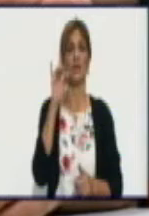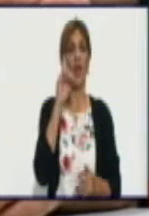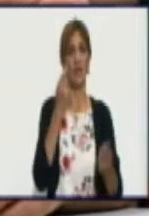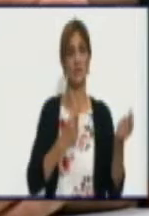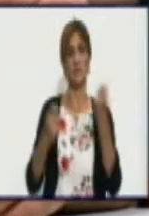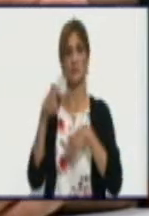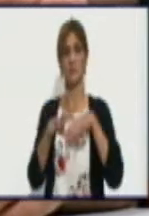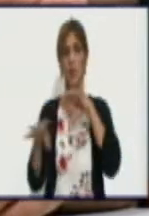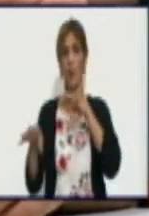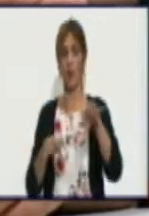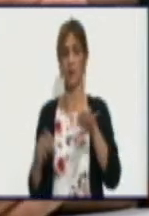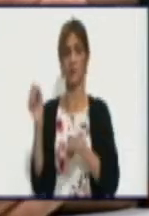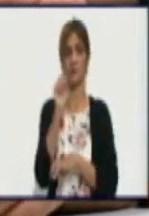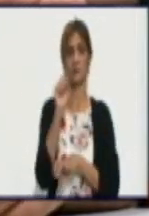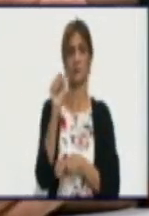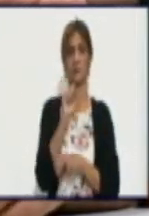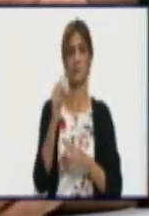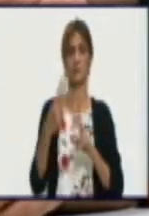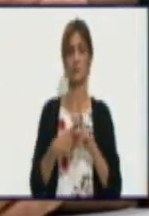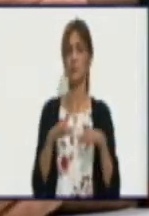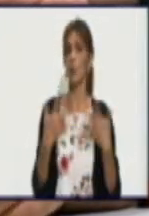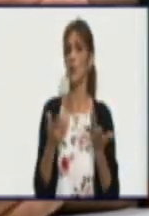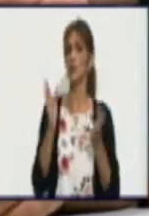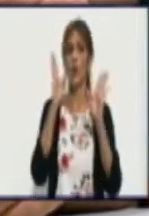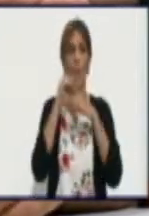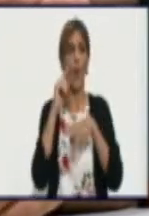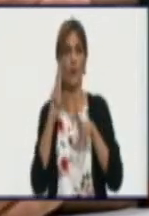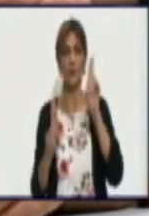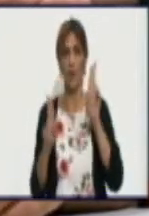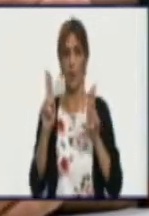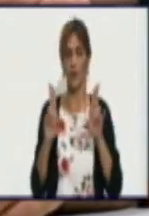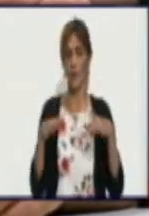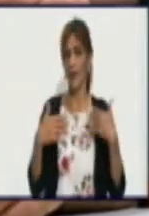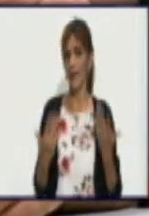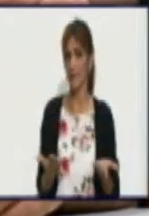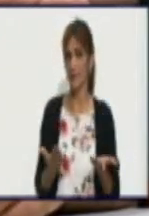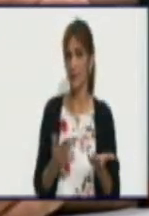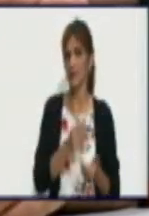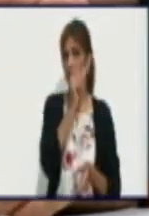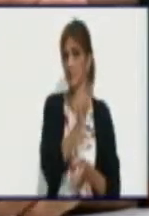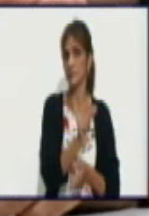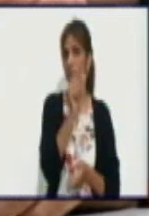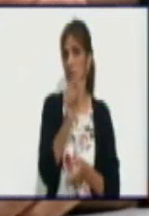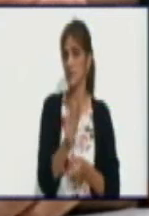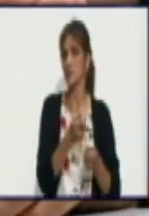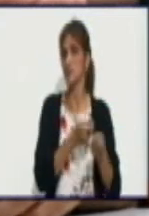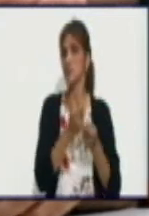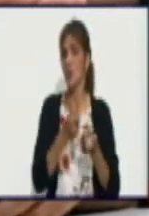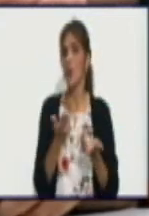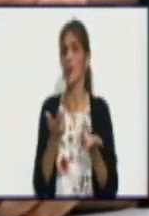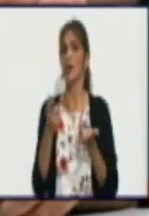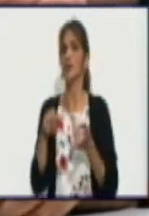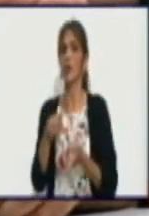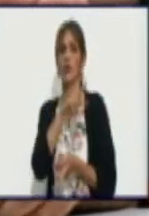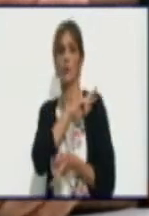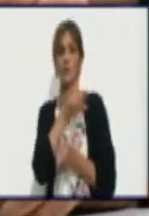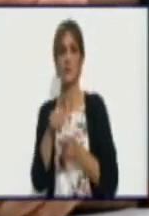Cuando exista discrepancia entre el productor y los encargados de realizar la muestra de calidad de la leche fresca,